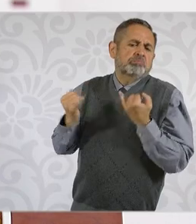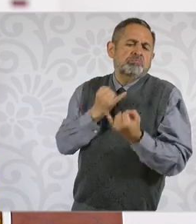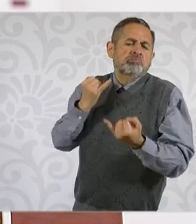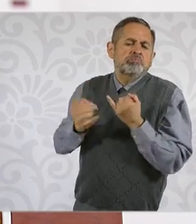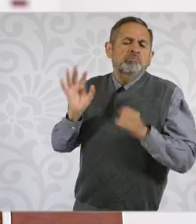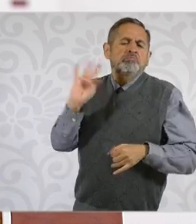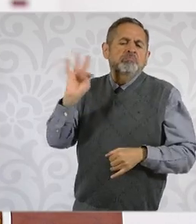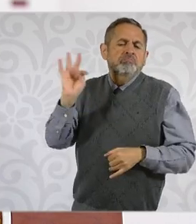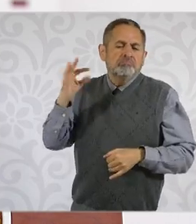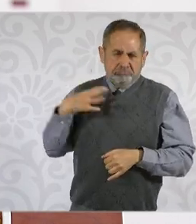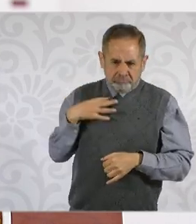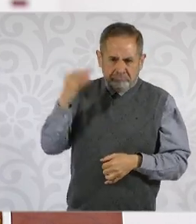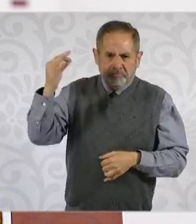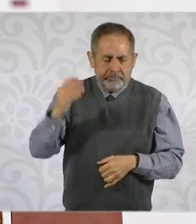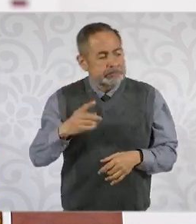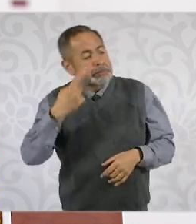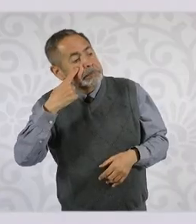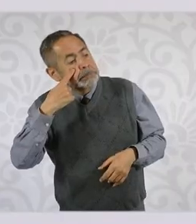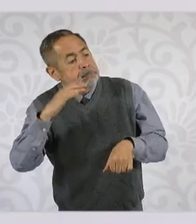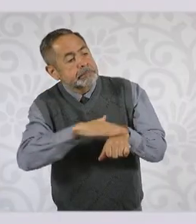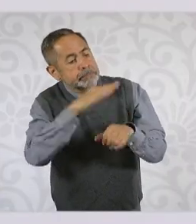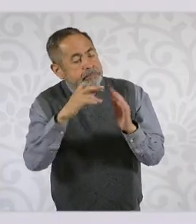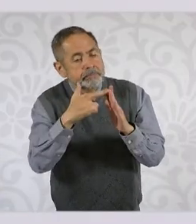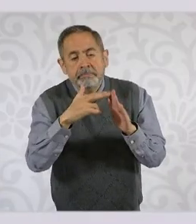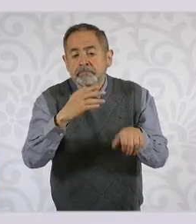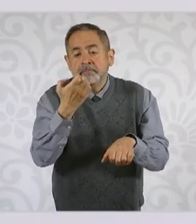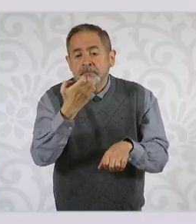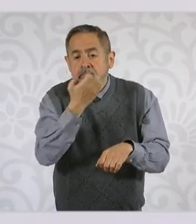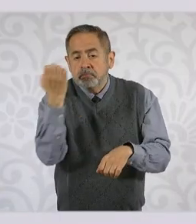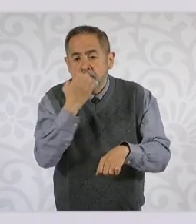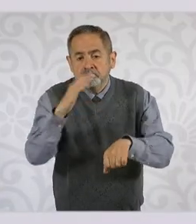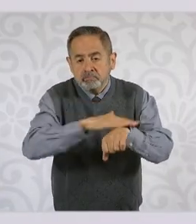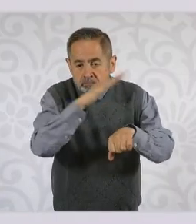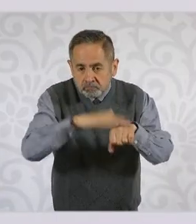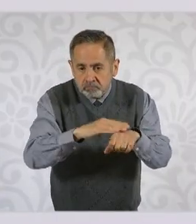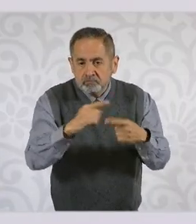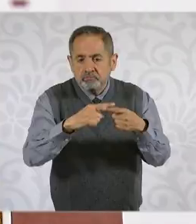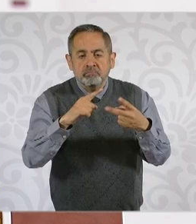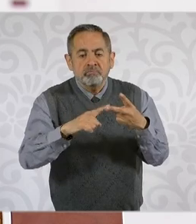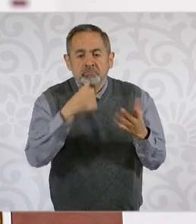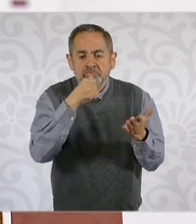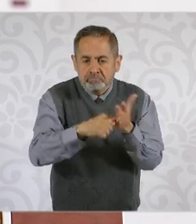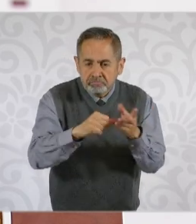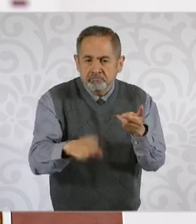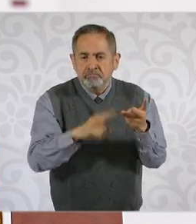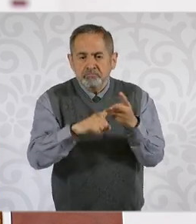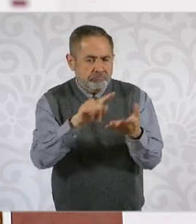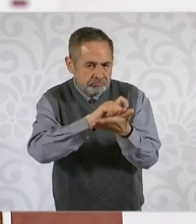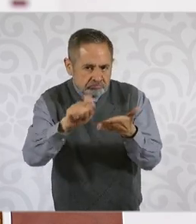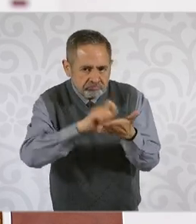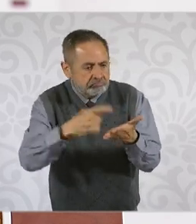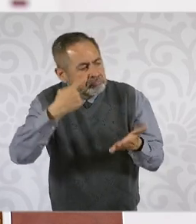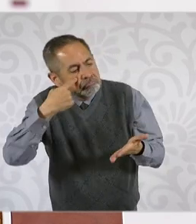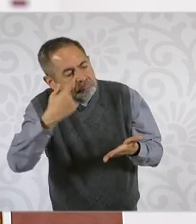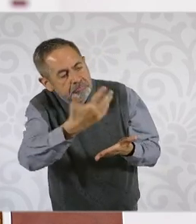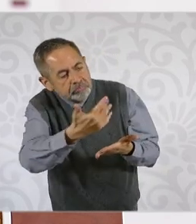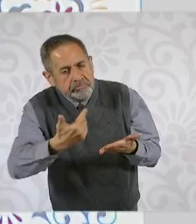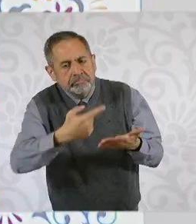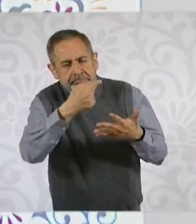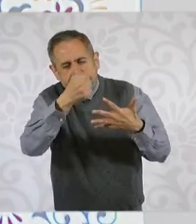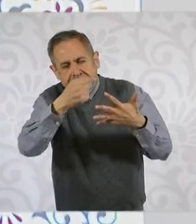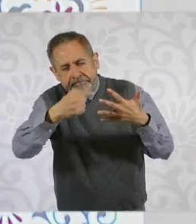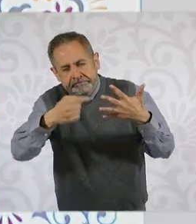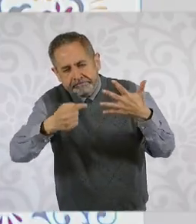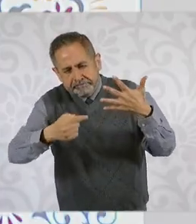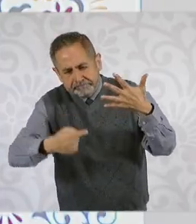una serie de requisitos, promedios, cartas de recomendación, ensayos. Una